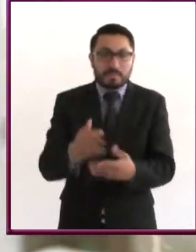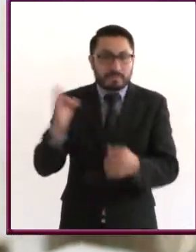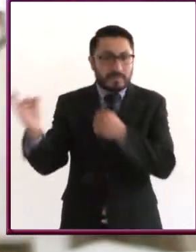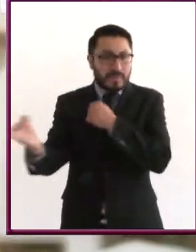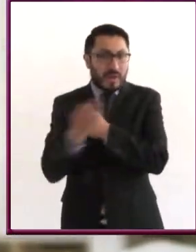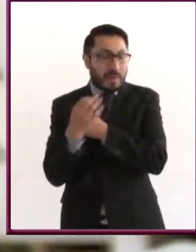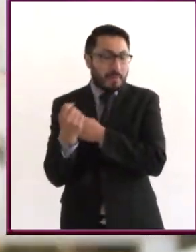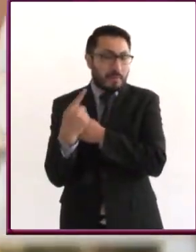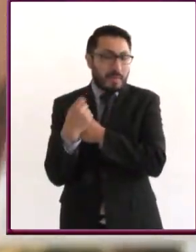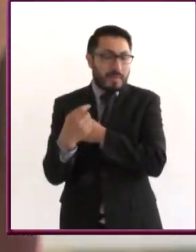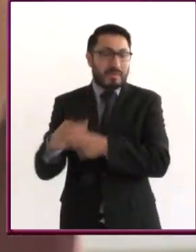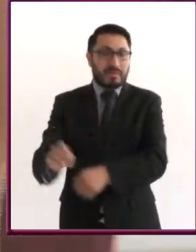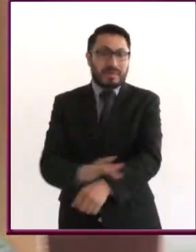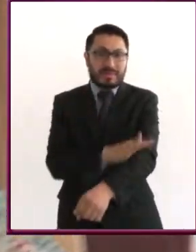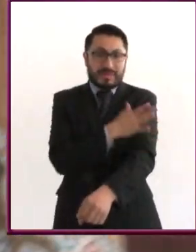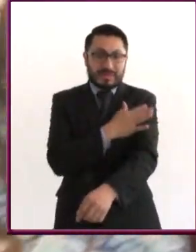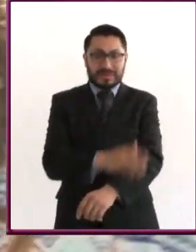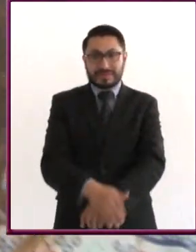física y emocional.